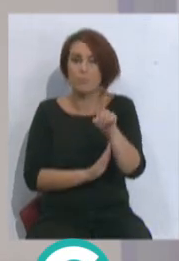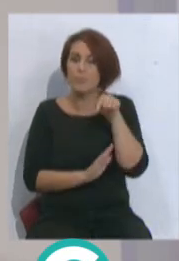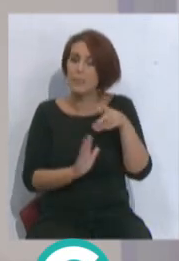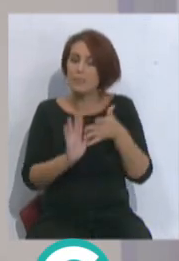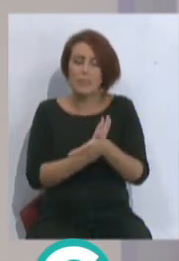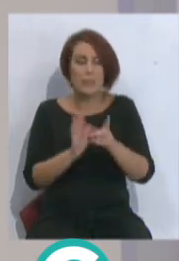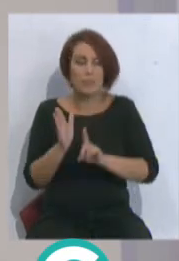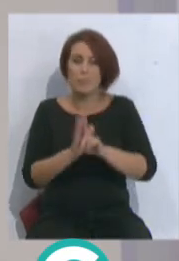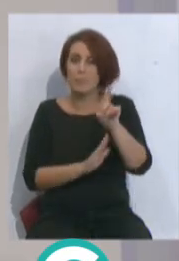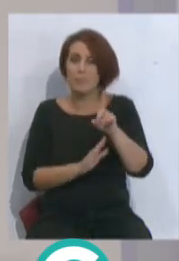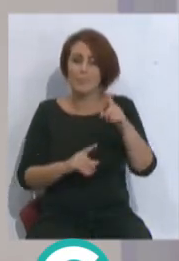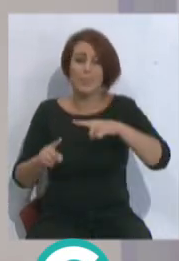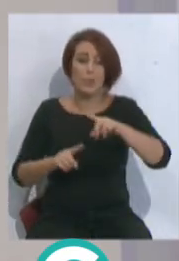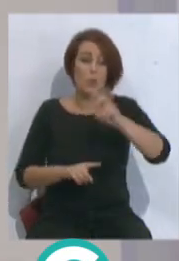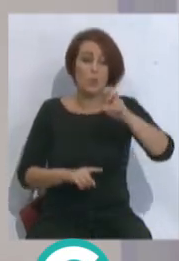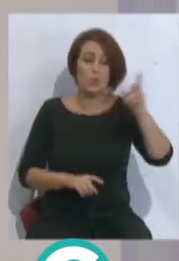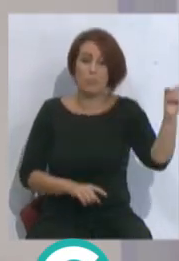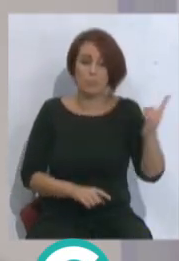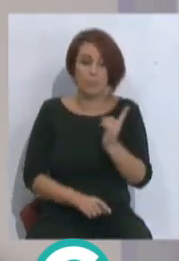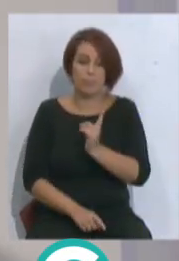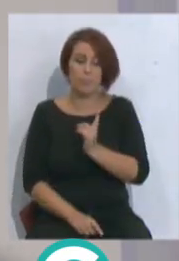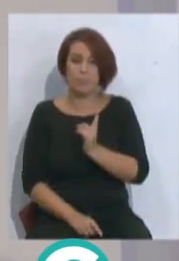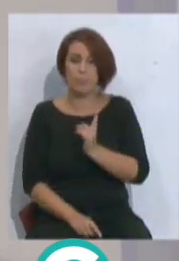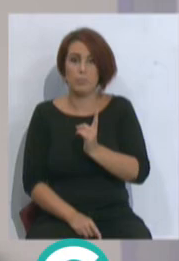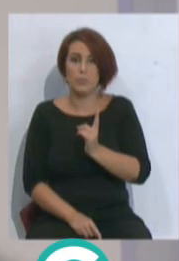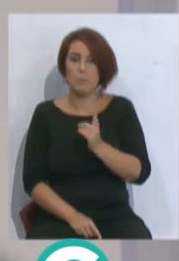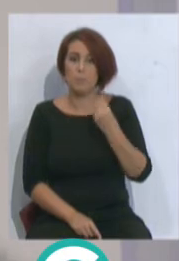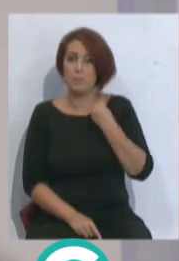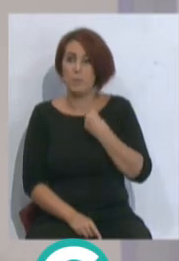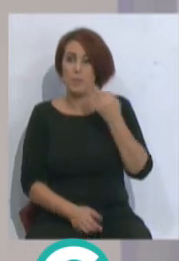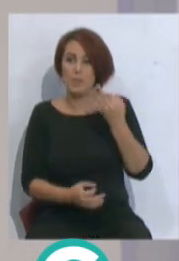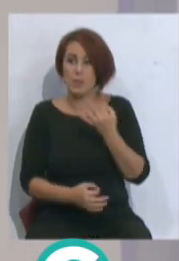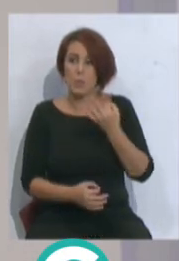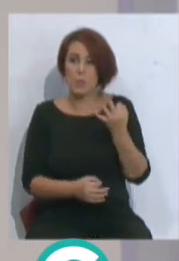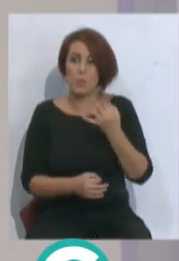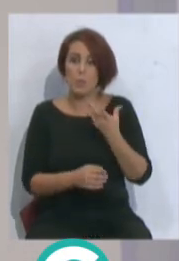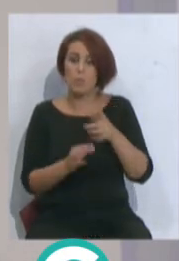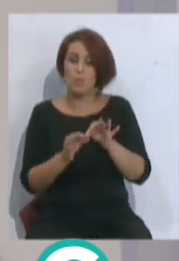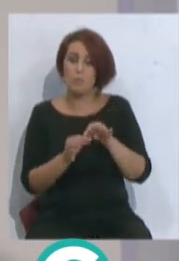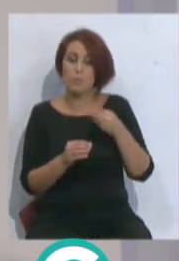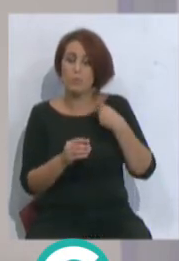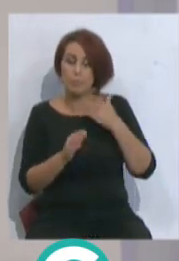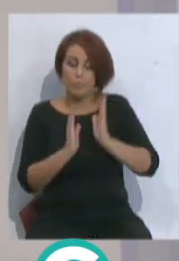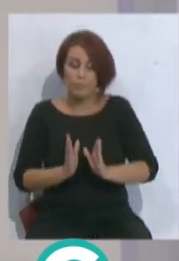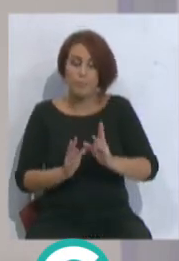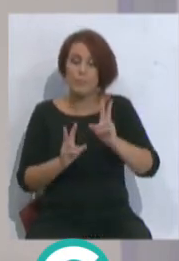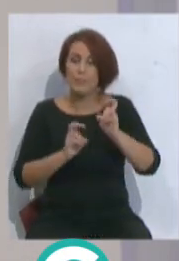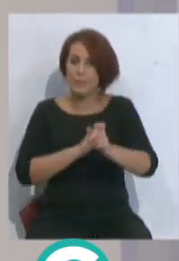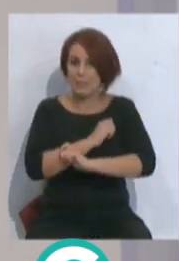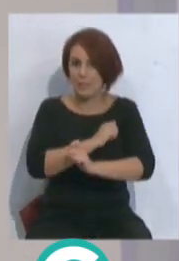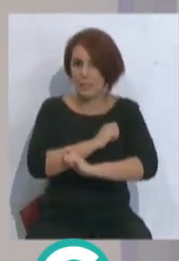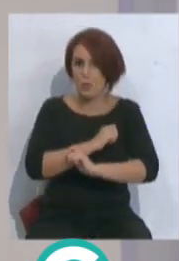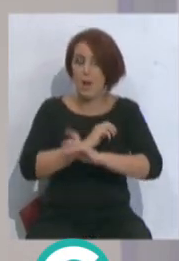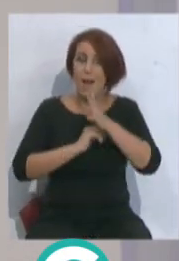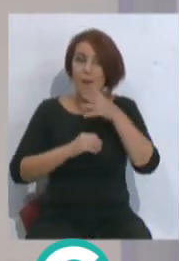crecimiento. Ya vendrá otro entrenador, ya vendrá otro entrenador que le saque su jugo en lo que es técnicamente de juega, pero